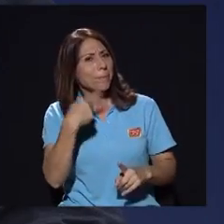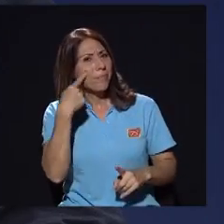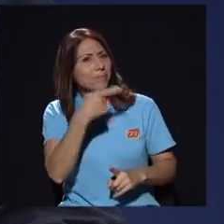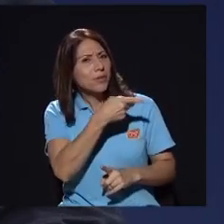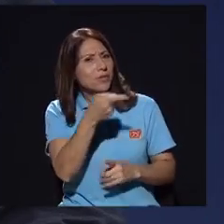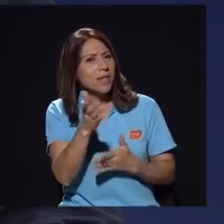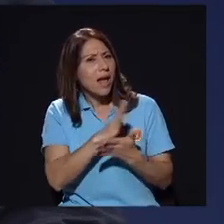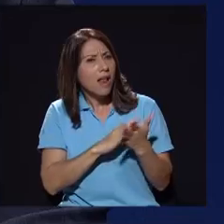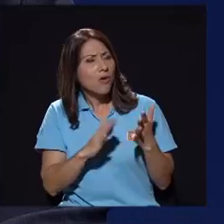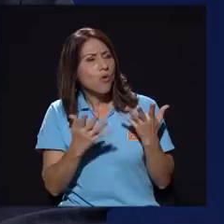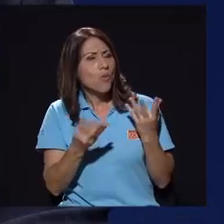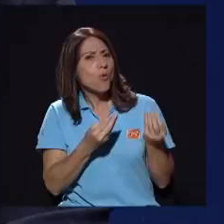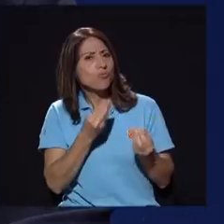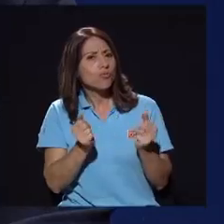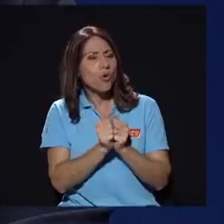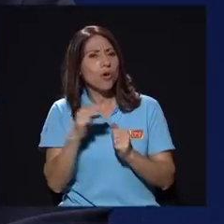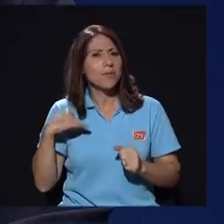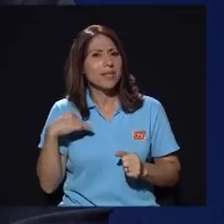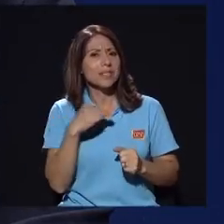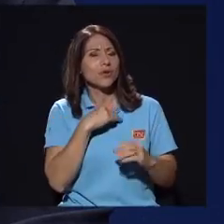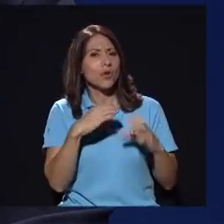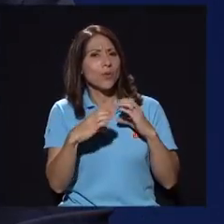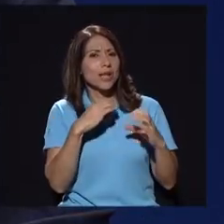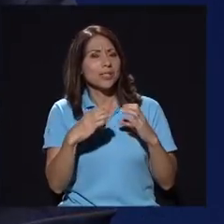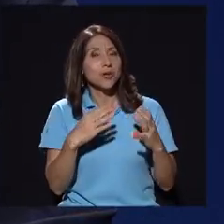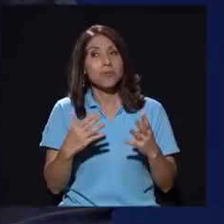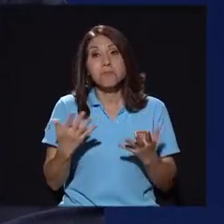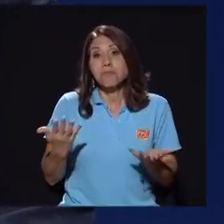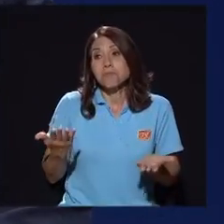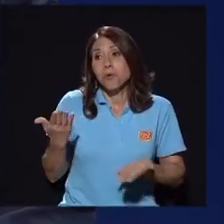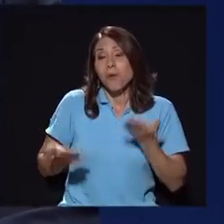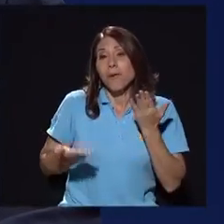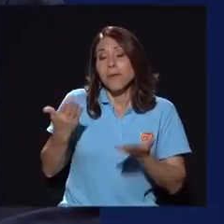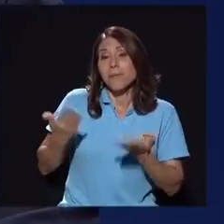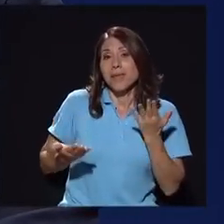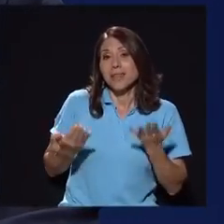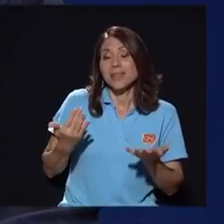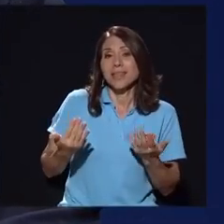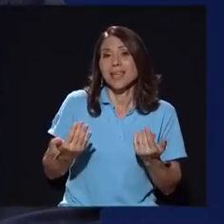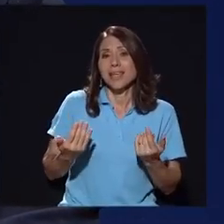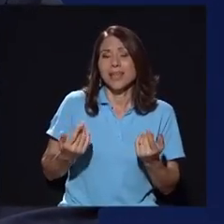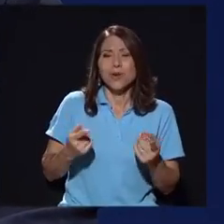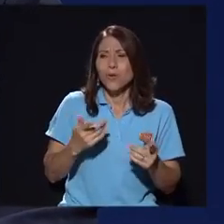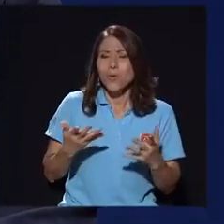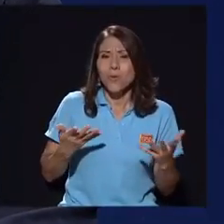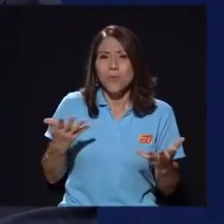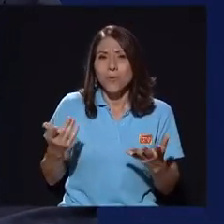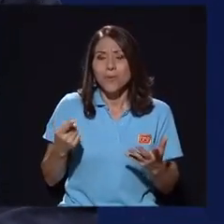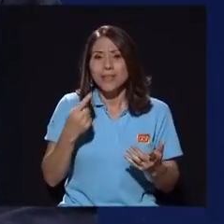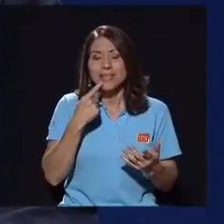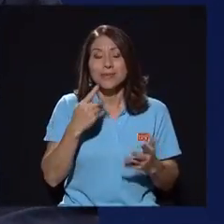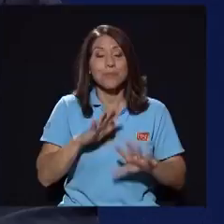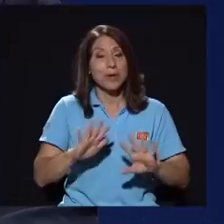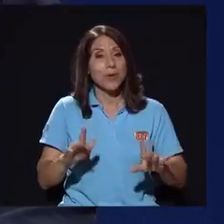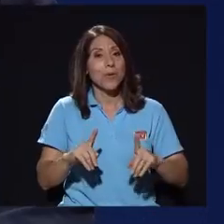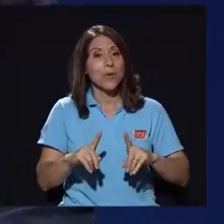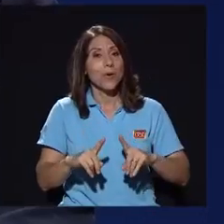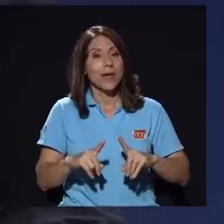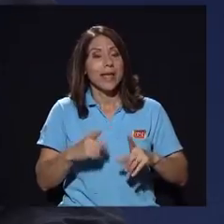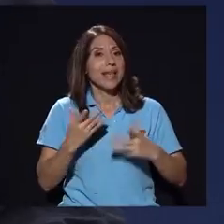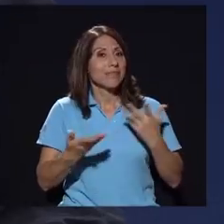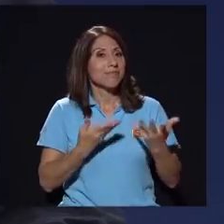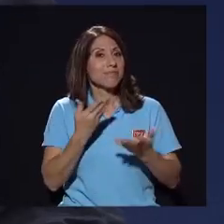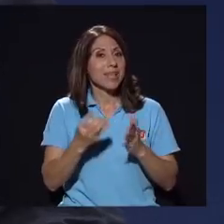ministro de comunicación en Twitter con el ministro de comunicación ah bueno probablemente es que he tenido varias como me la perdí pero bueno